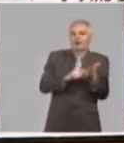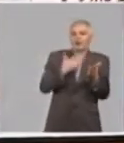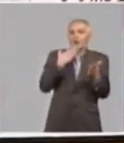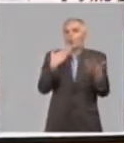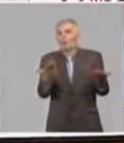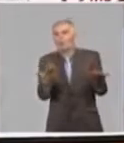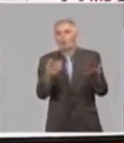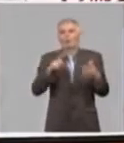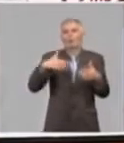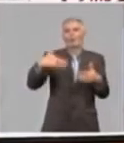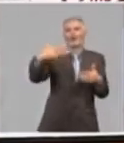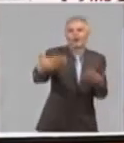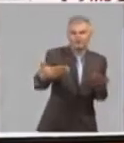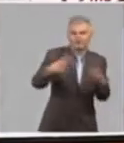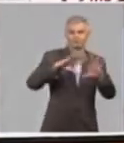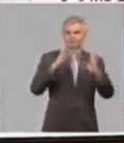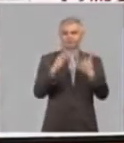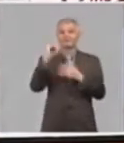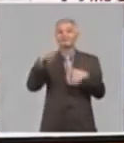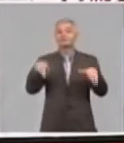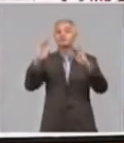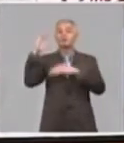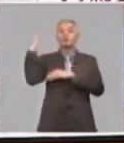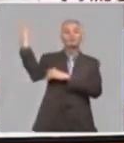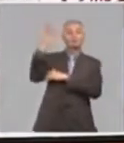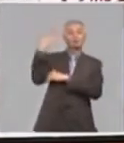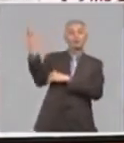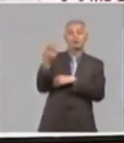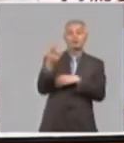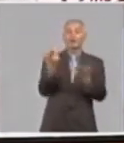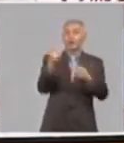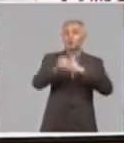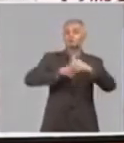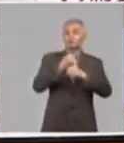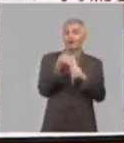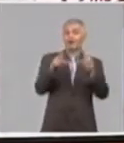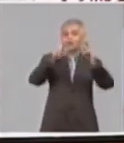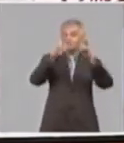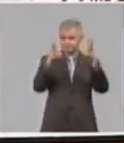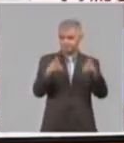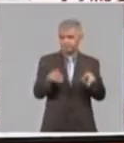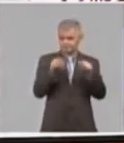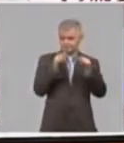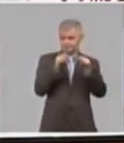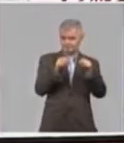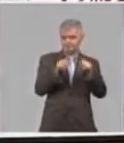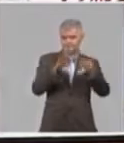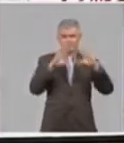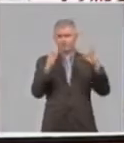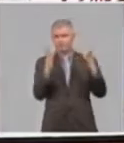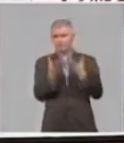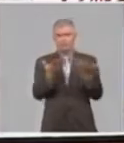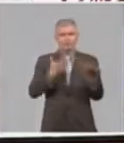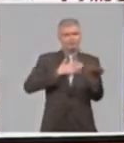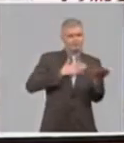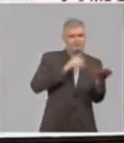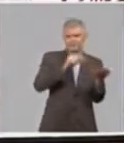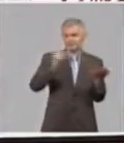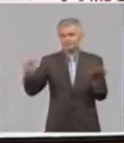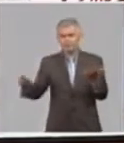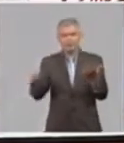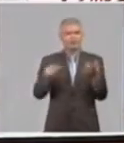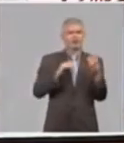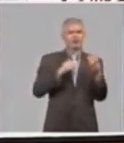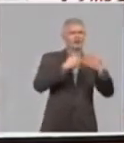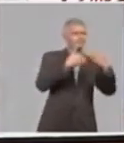Instituto de Meteorología utiliza las redes sociales, tanto para los trabajadores por cuenta propia, como para el sector estatal, la empresa estatal socialista, para